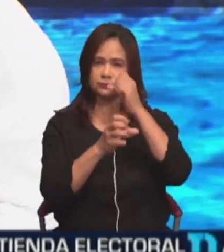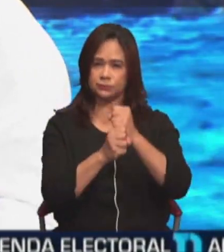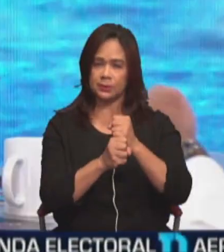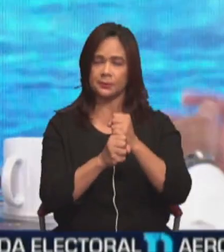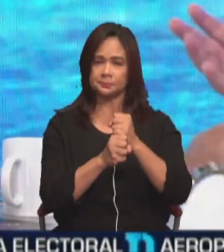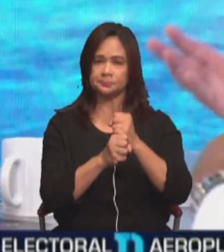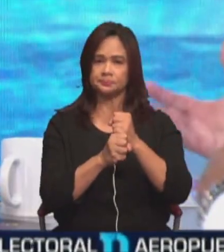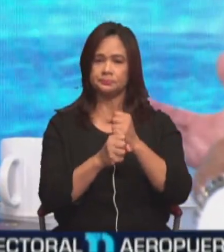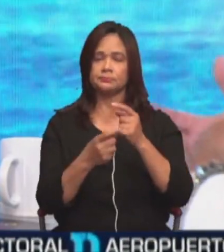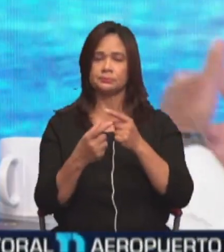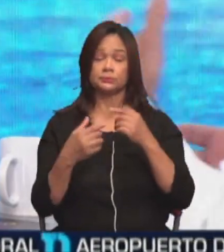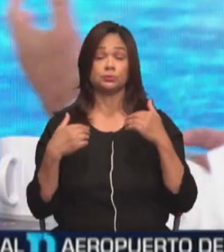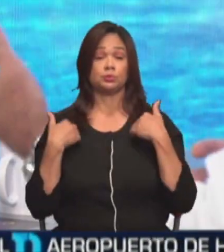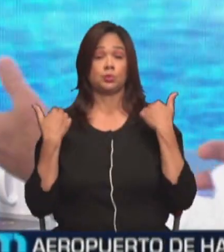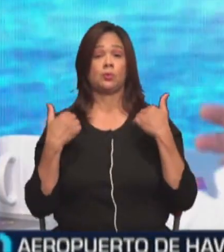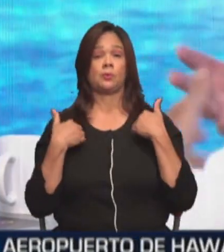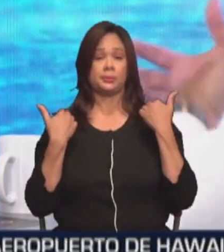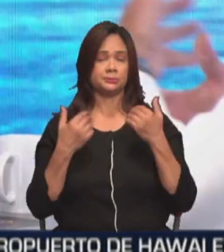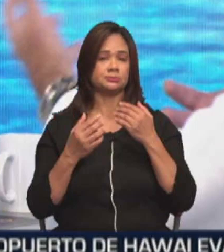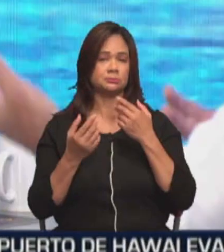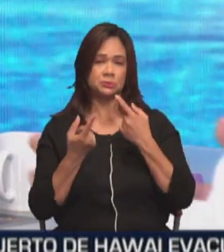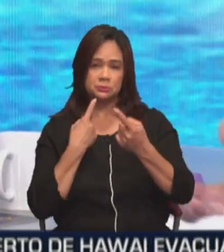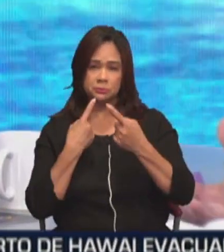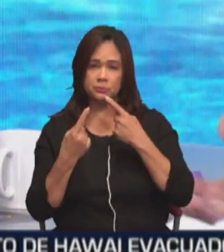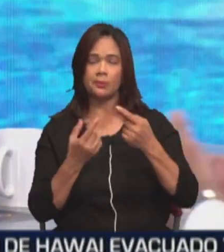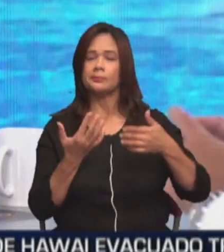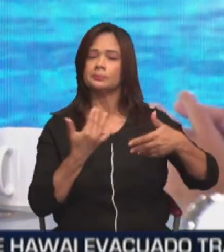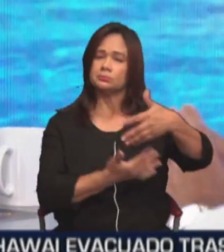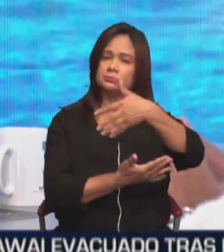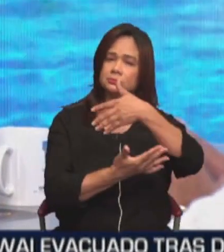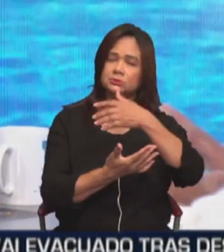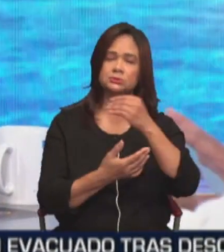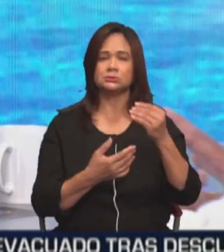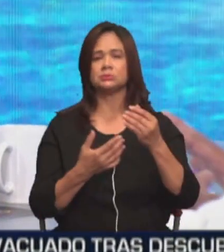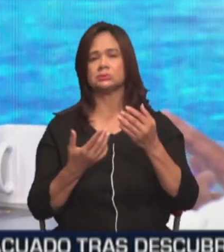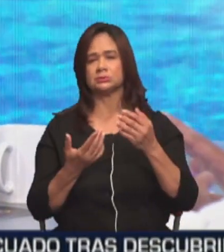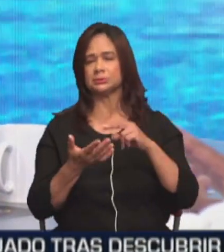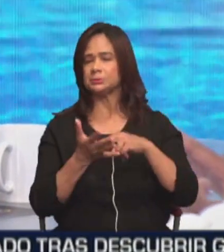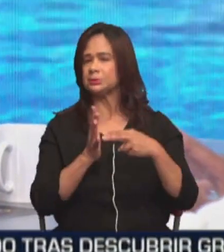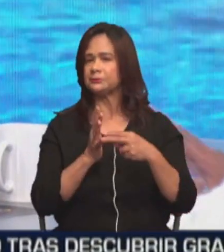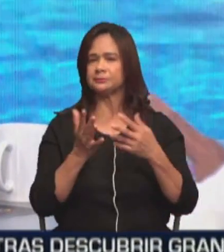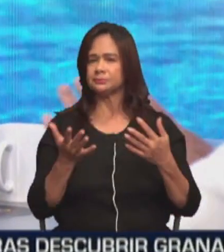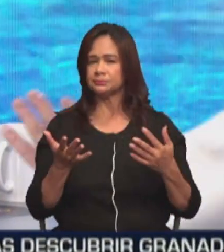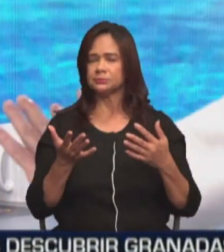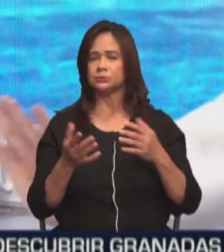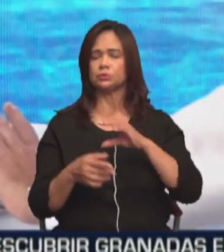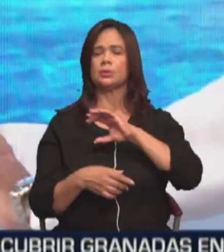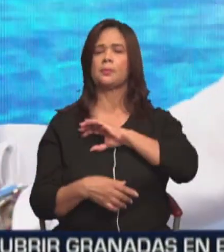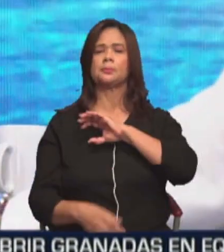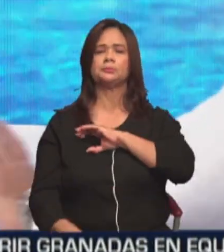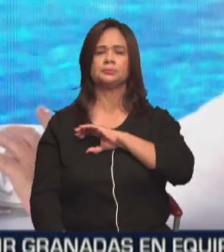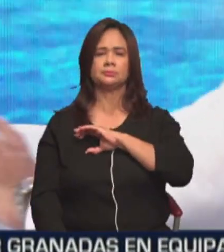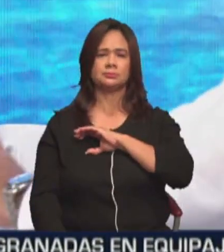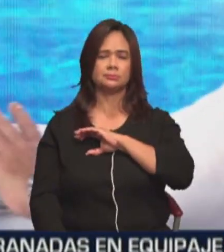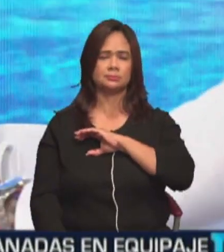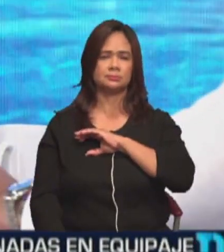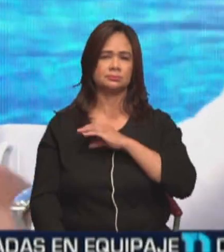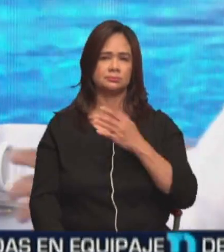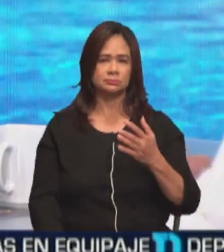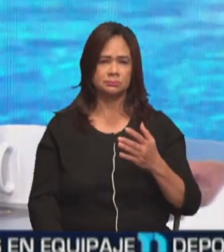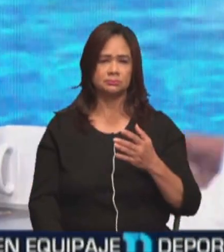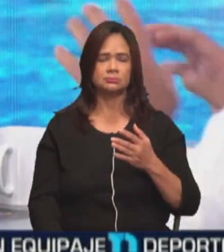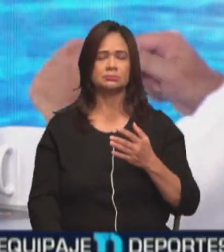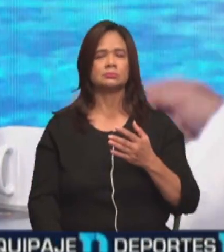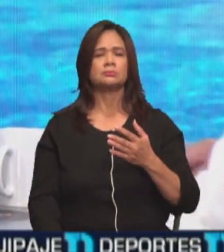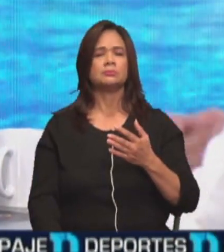seguridad. Son jóvenes, hablan idiomas, comparten. O sea, que no es una policía de palos,